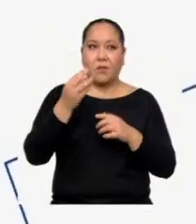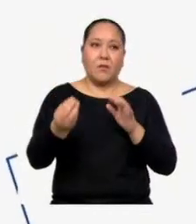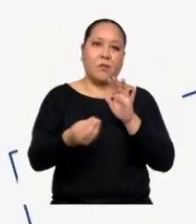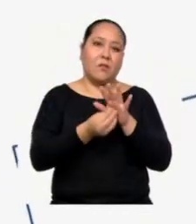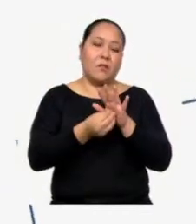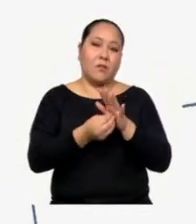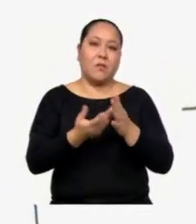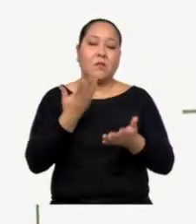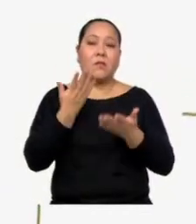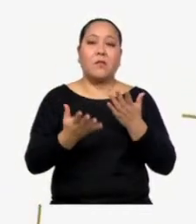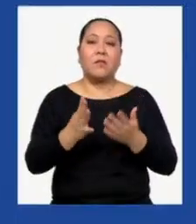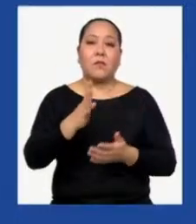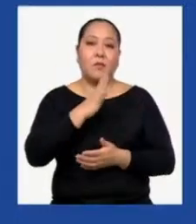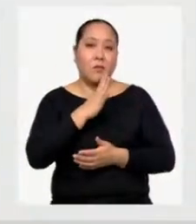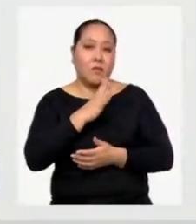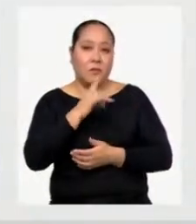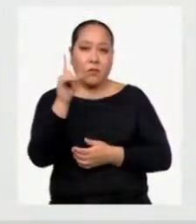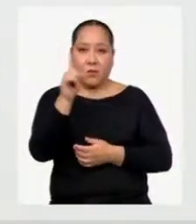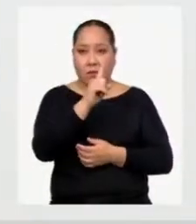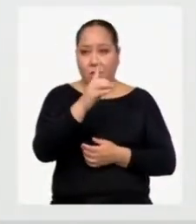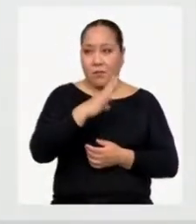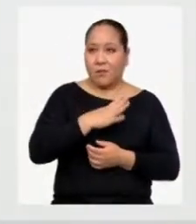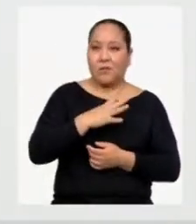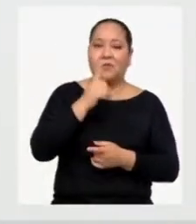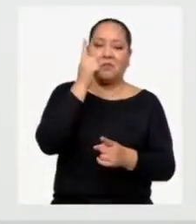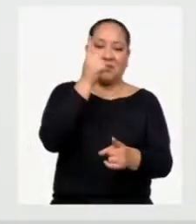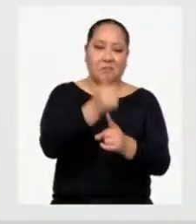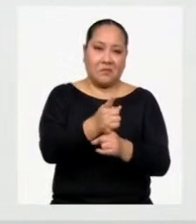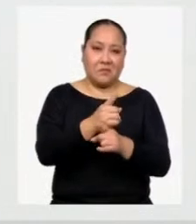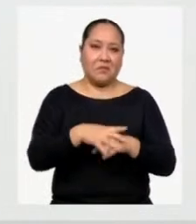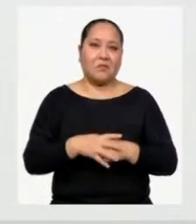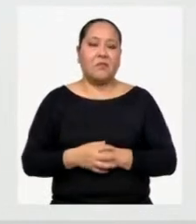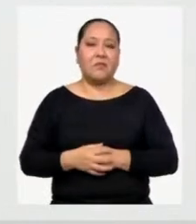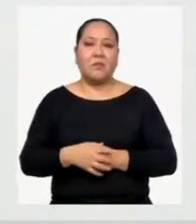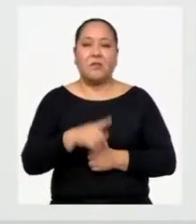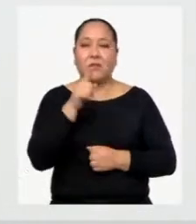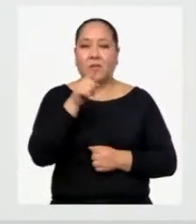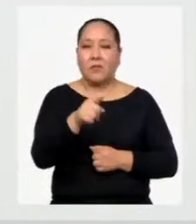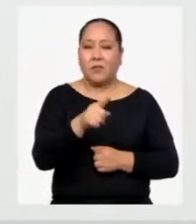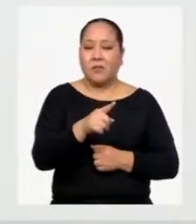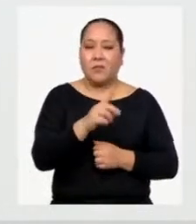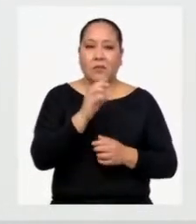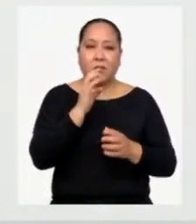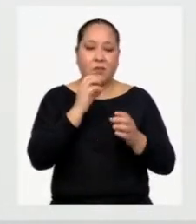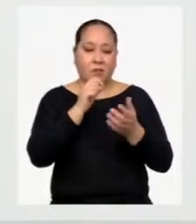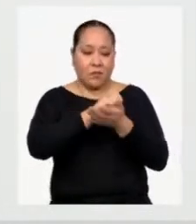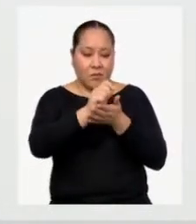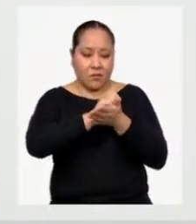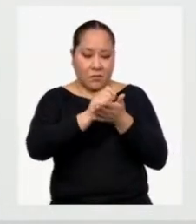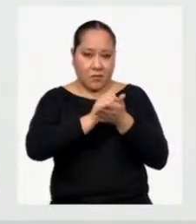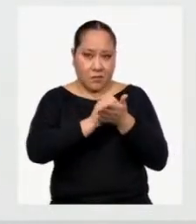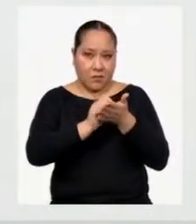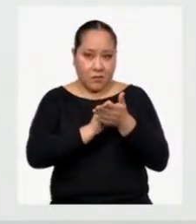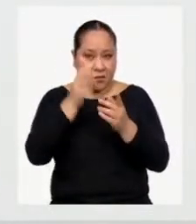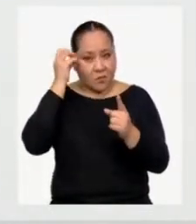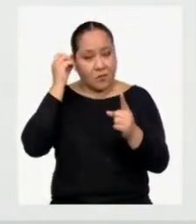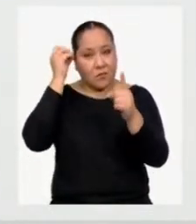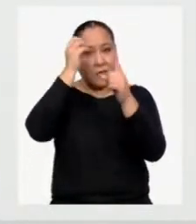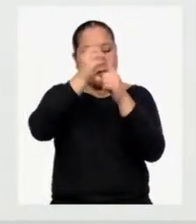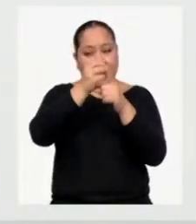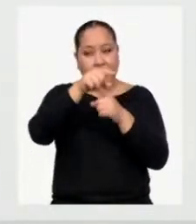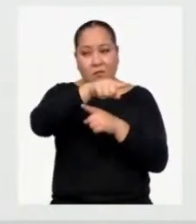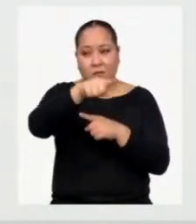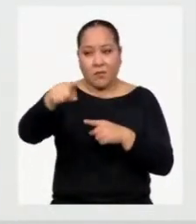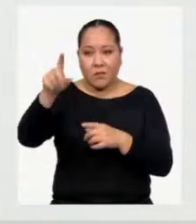ser formal o informal Exacto Como estamos trabajando un texto escrito con la finalidad de